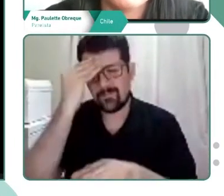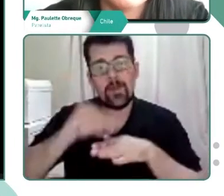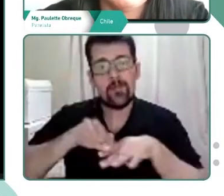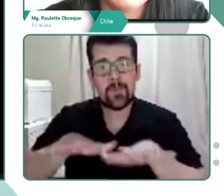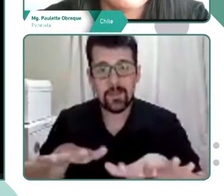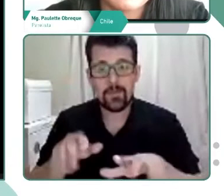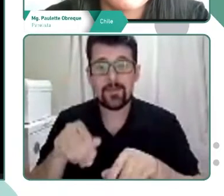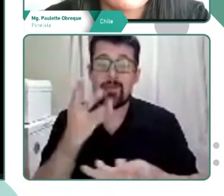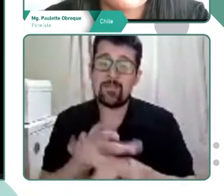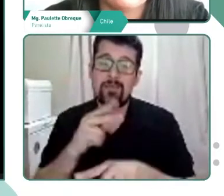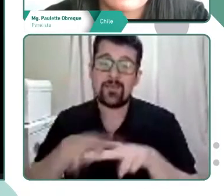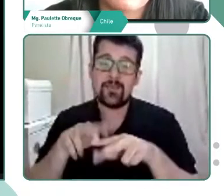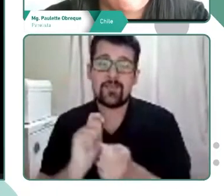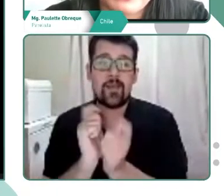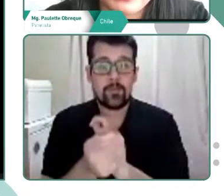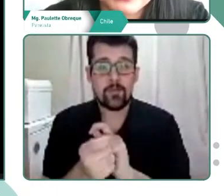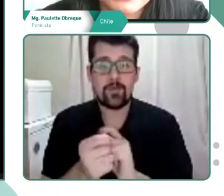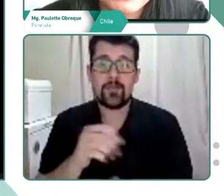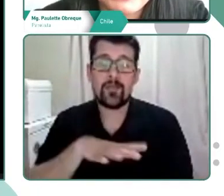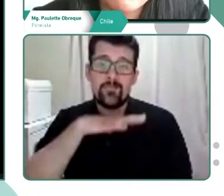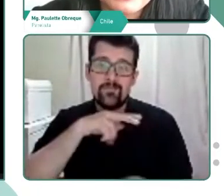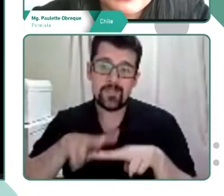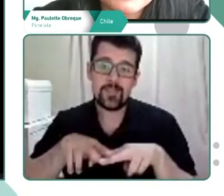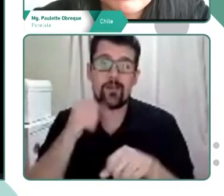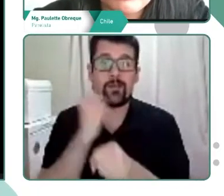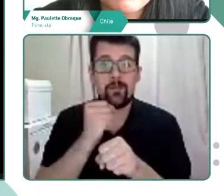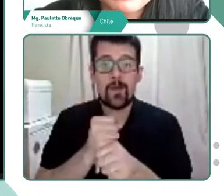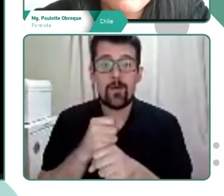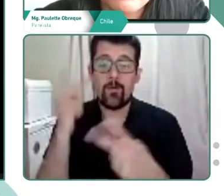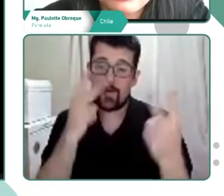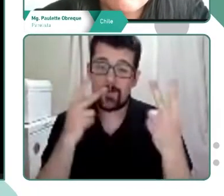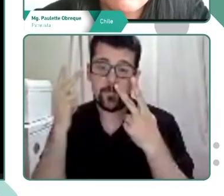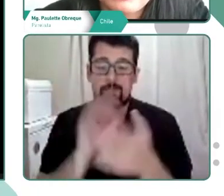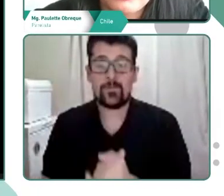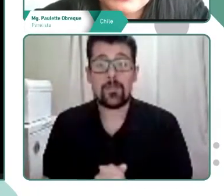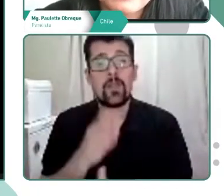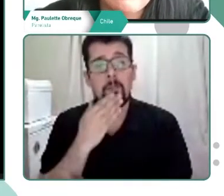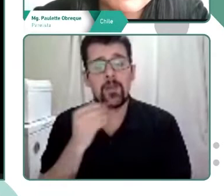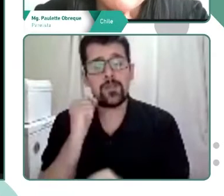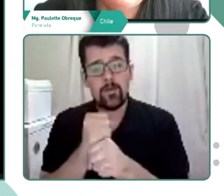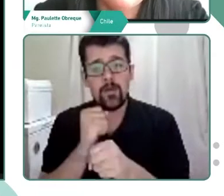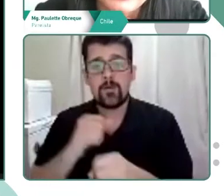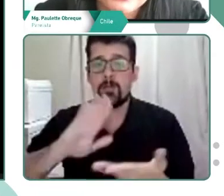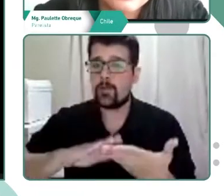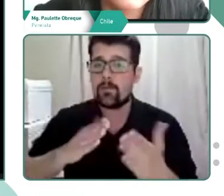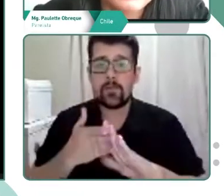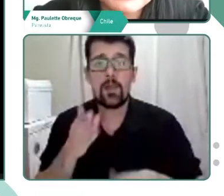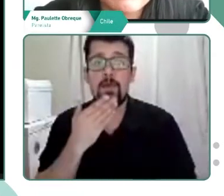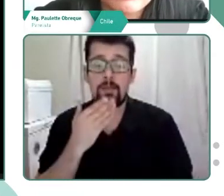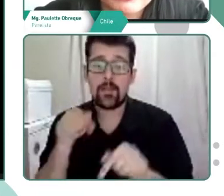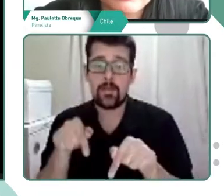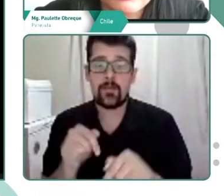modificar y trabajar de manera online. En las jornadas de trabajo colaborativo con la comunidad educativa y local,